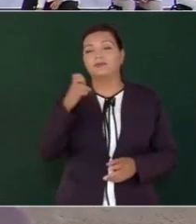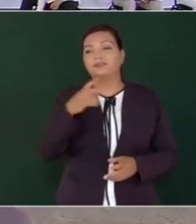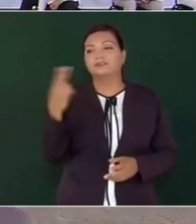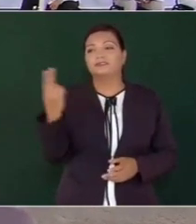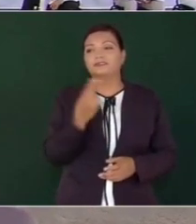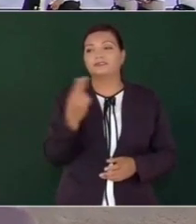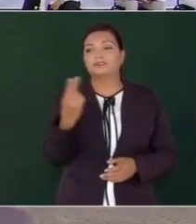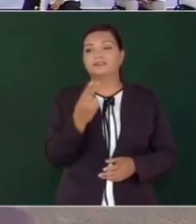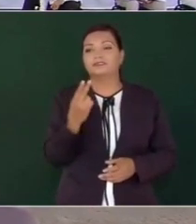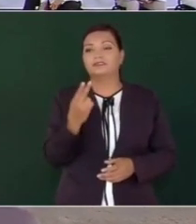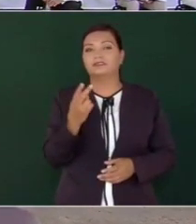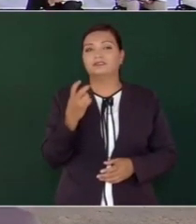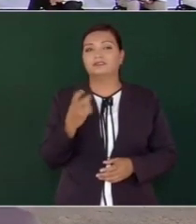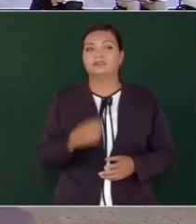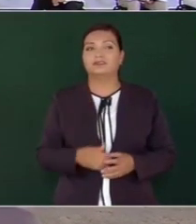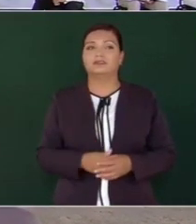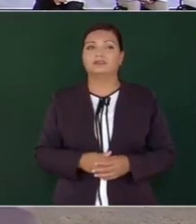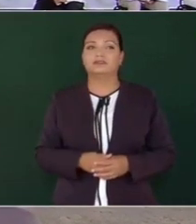necesitábamos esto.